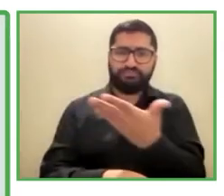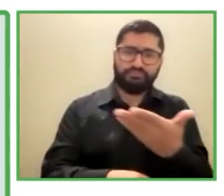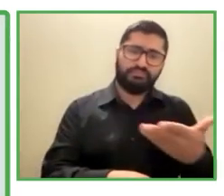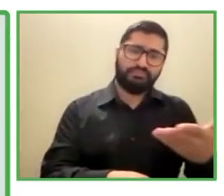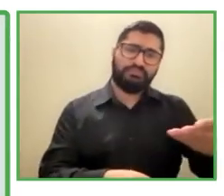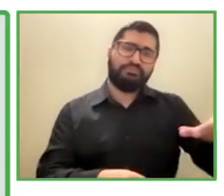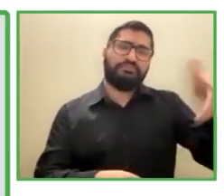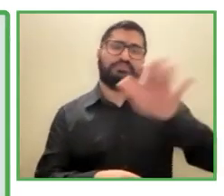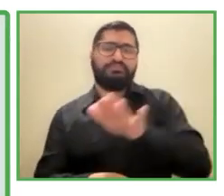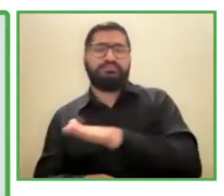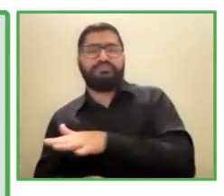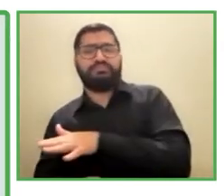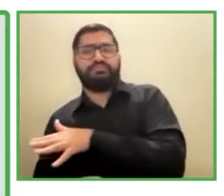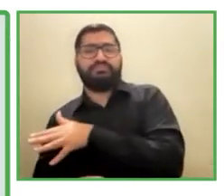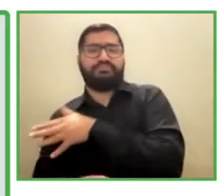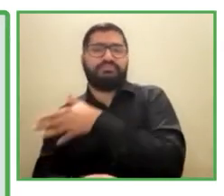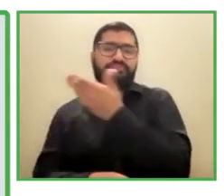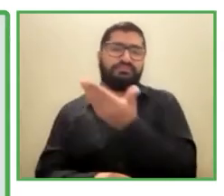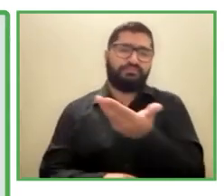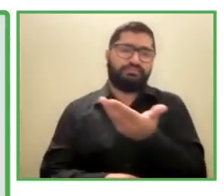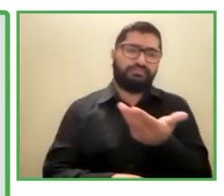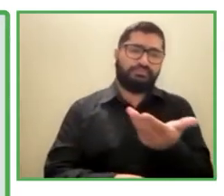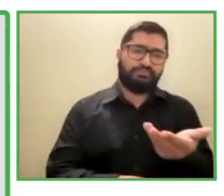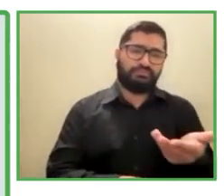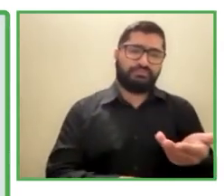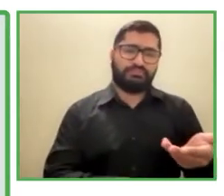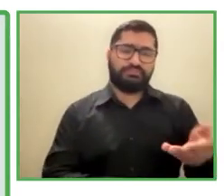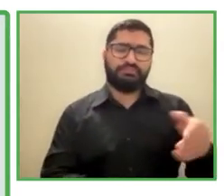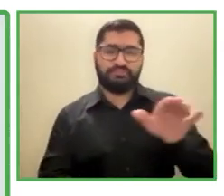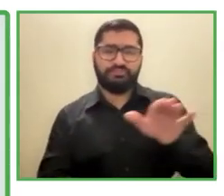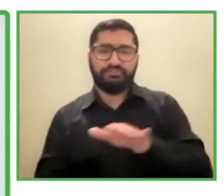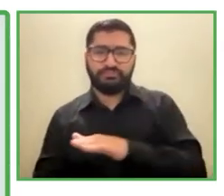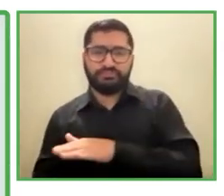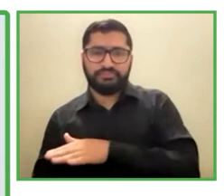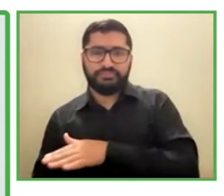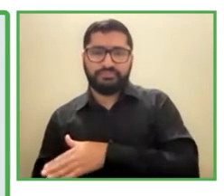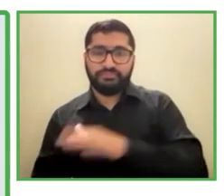Hola, mi nombre es Iben. Hola, mi nombre es Iben.